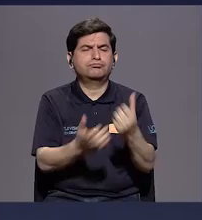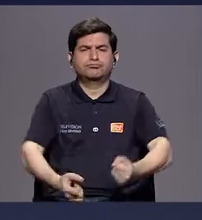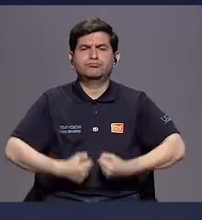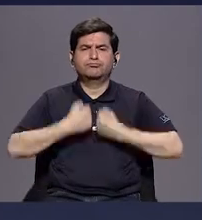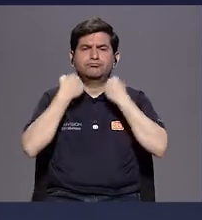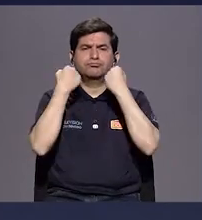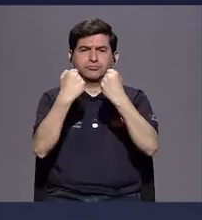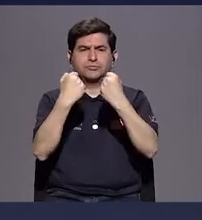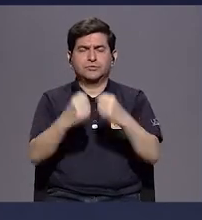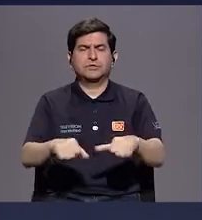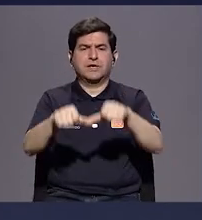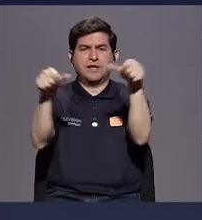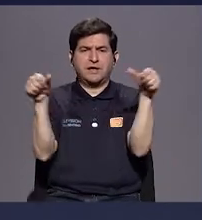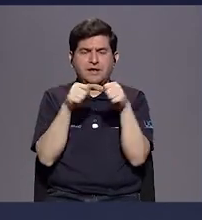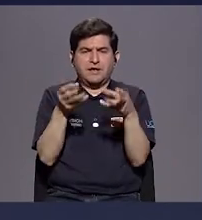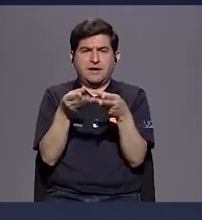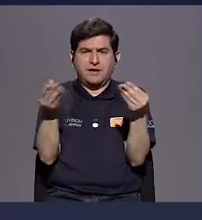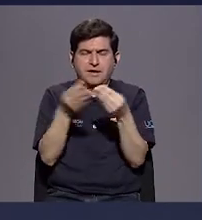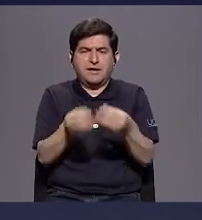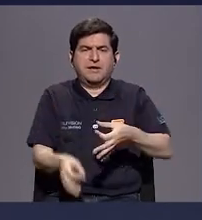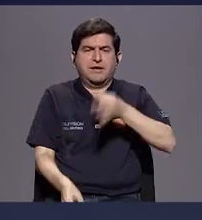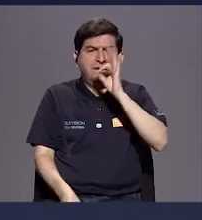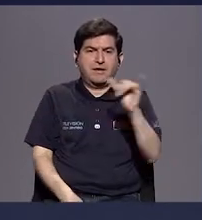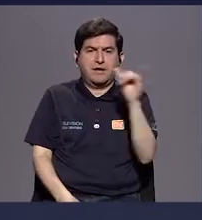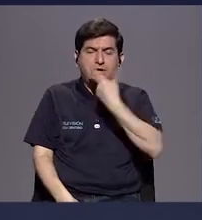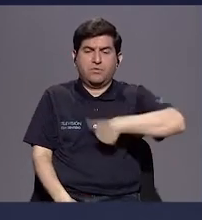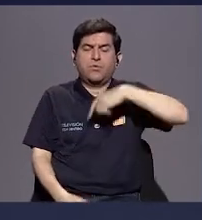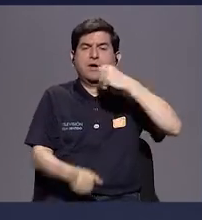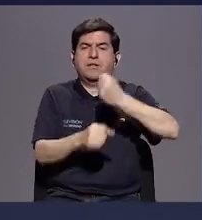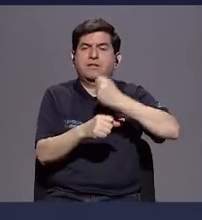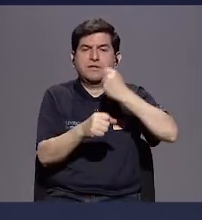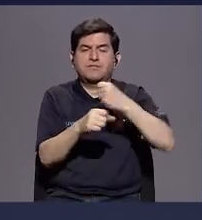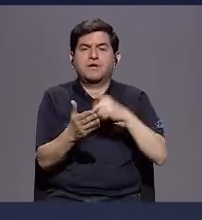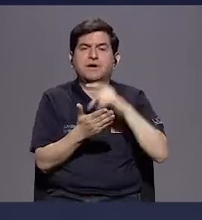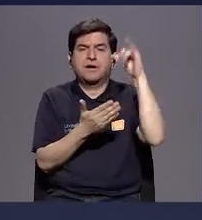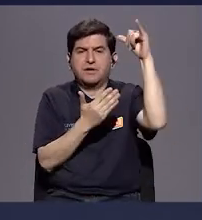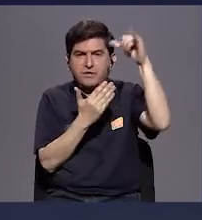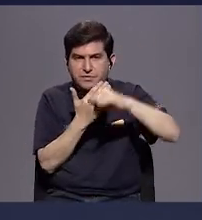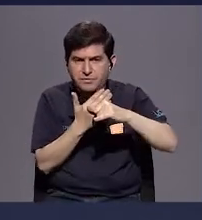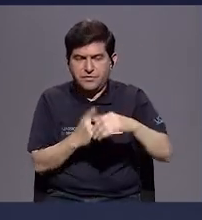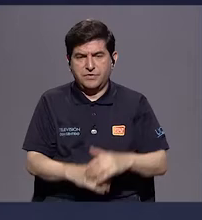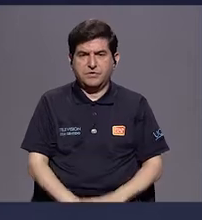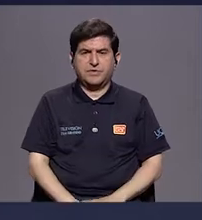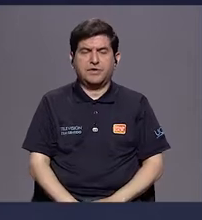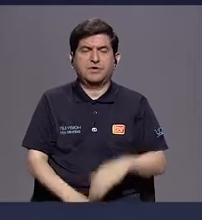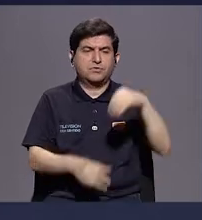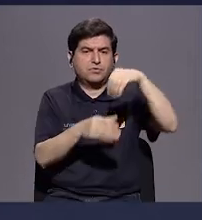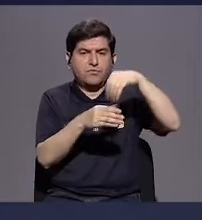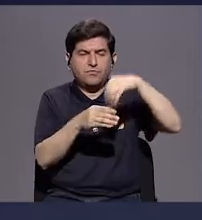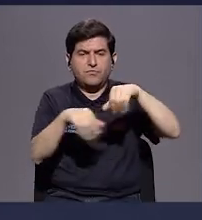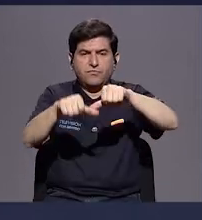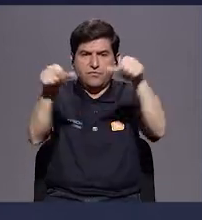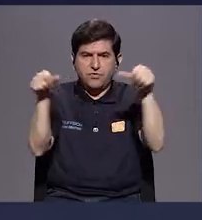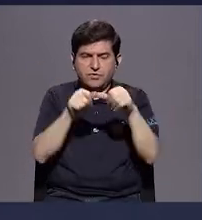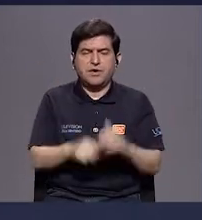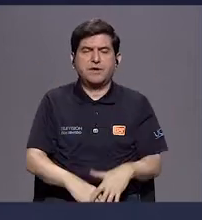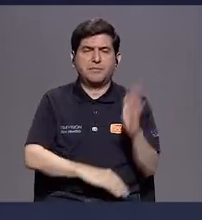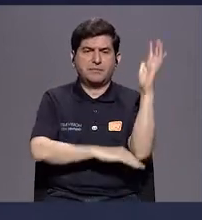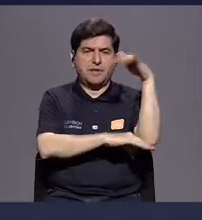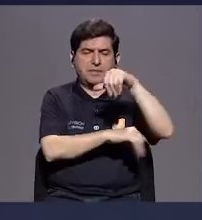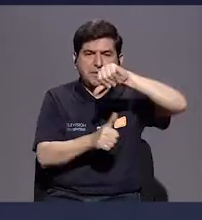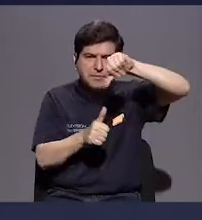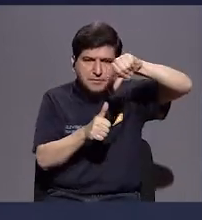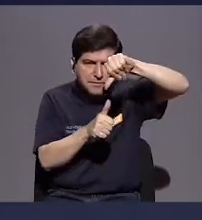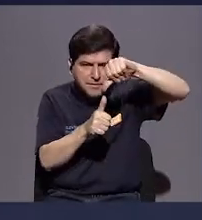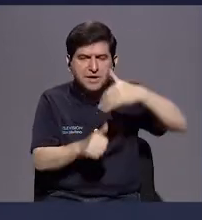fortalecer muchísimo más al sector cafetalero. De igual forma estamos trabajando un proyecto con un fondo para el sector de palma aceitera